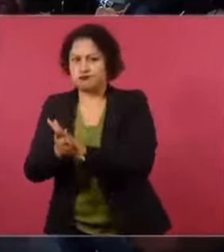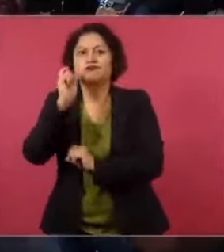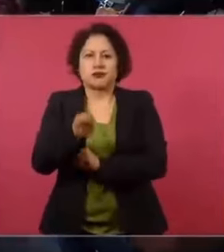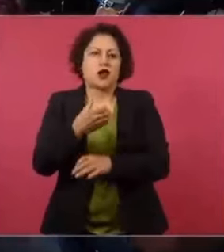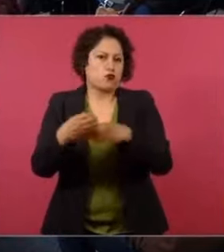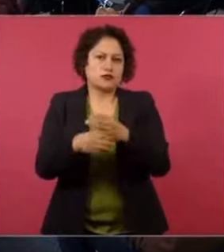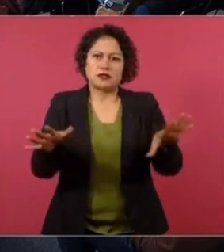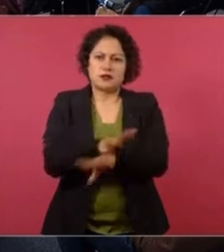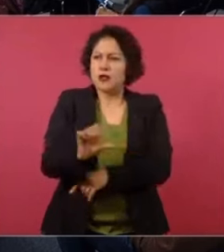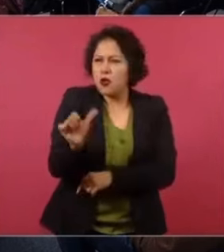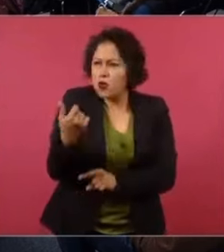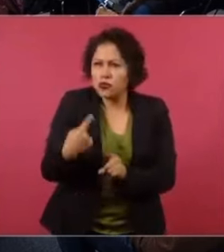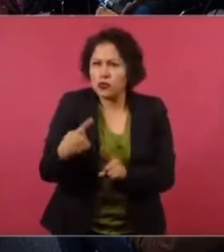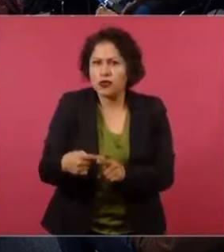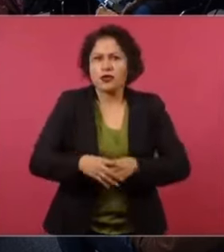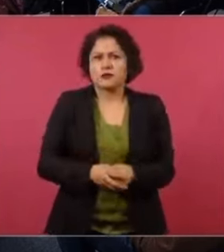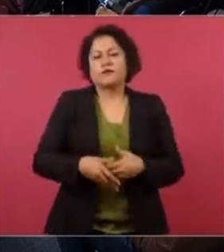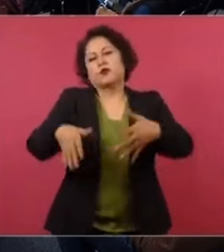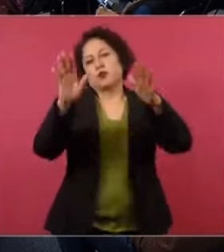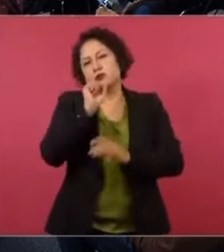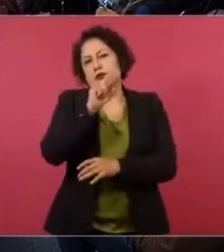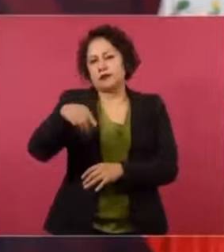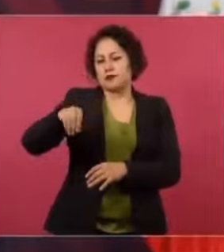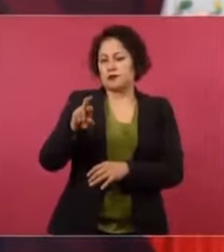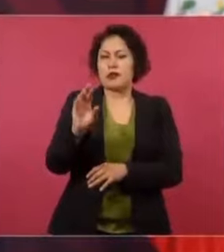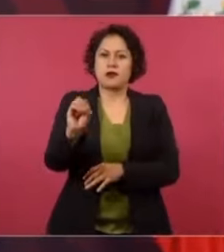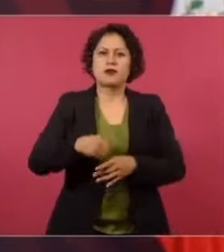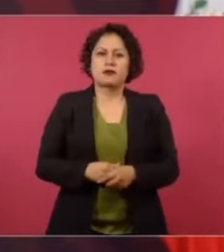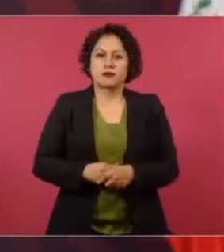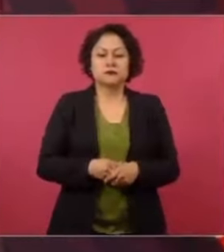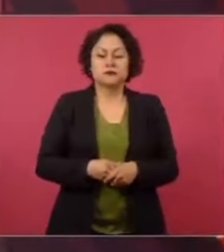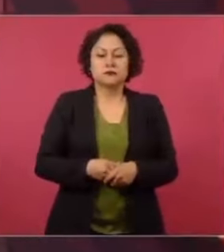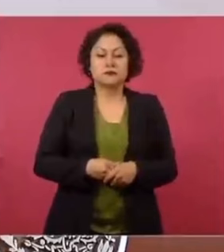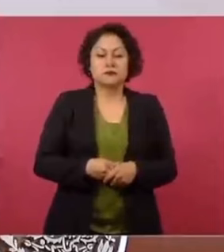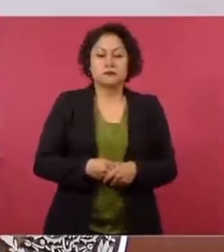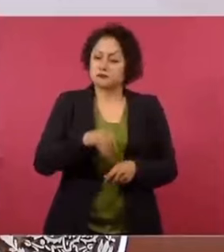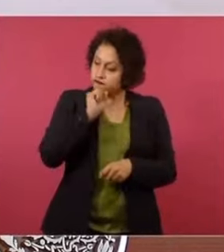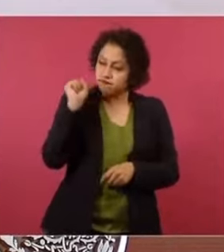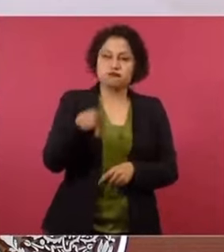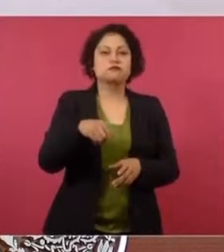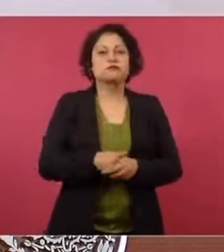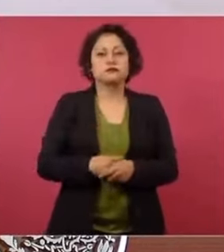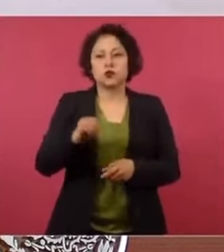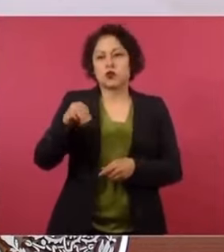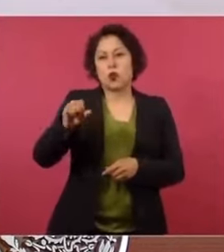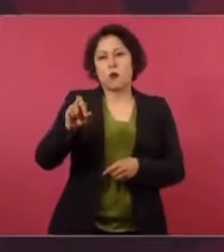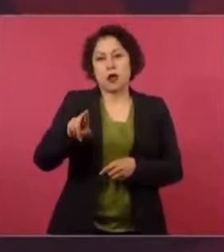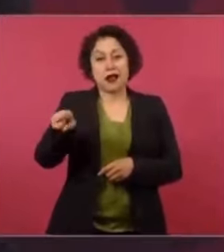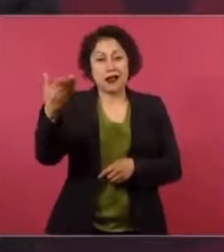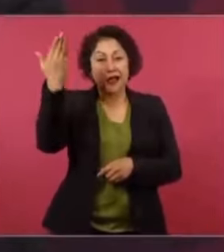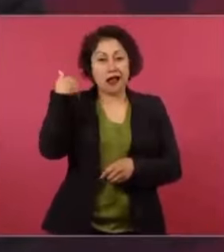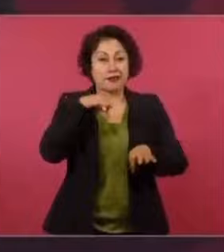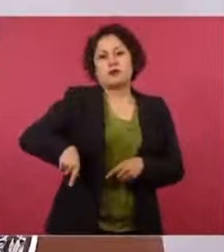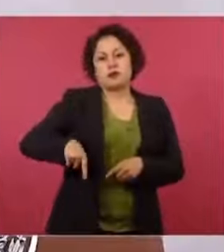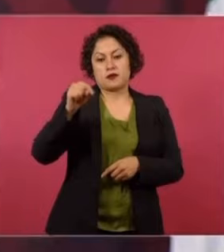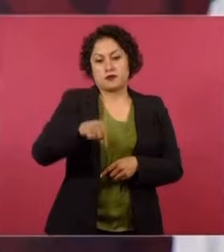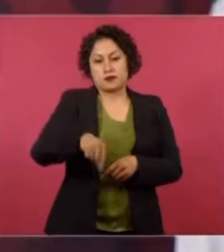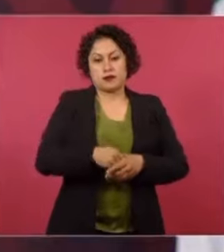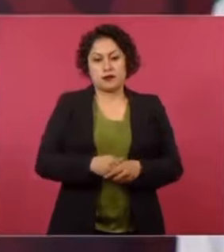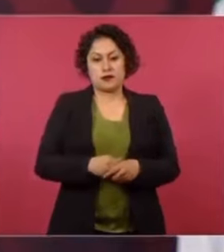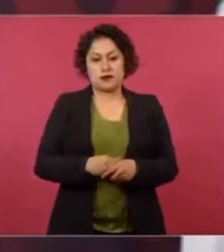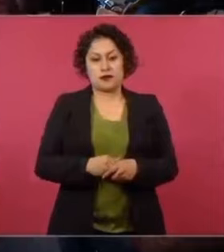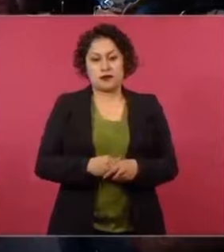¿A quién más nombraron? También Mario, bien merecido. También Omar hizo un buen trabajo aquí como